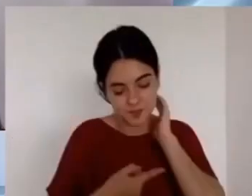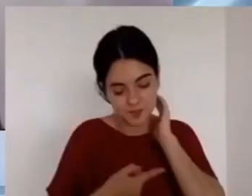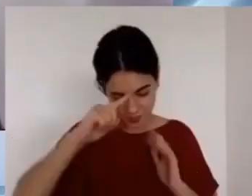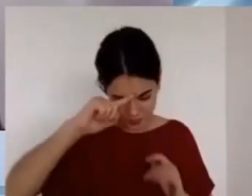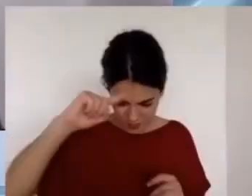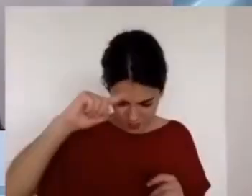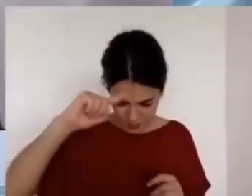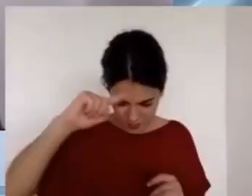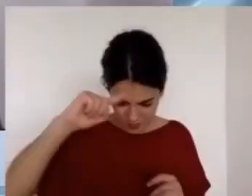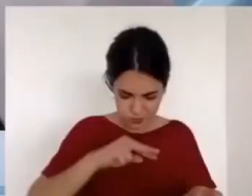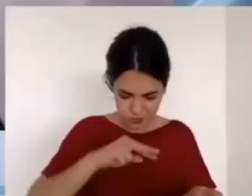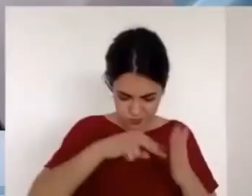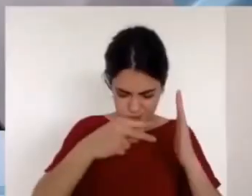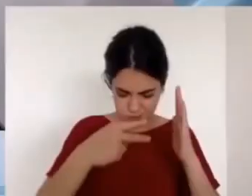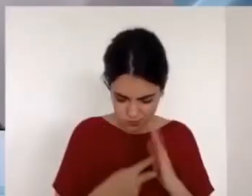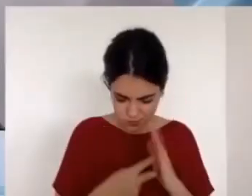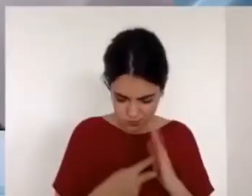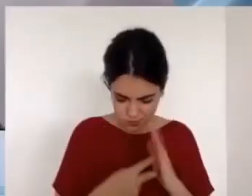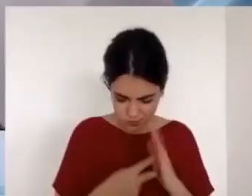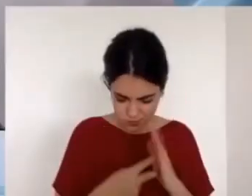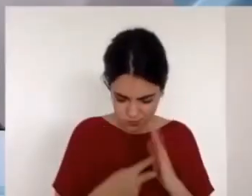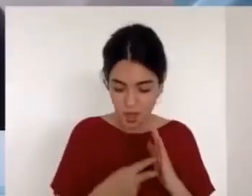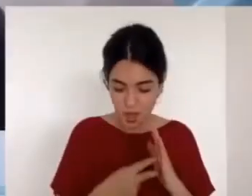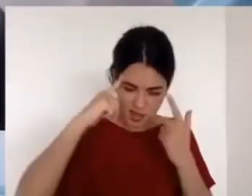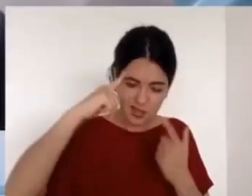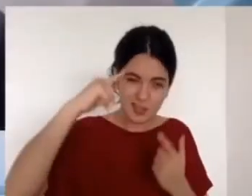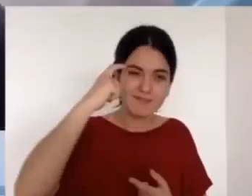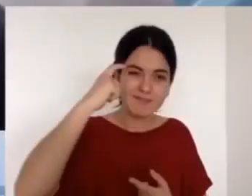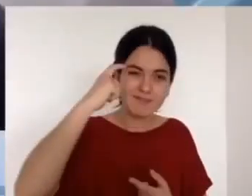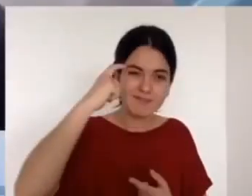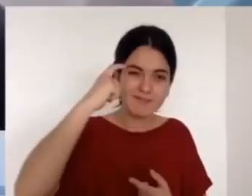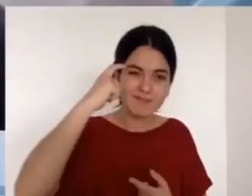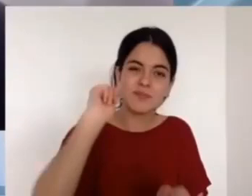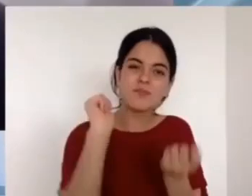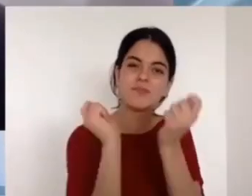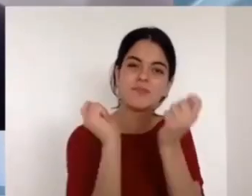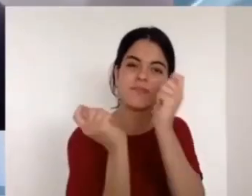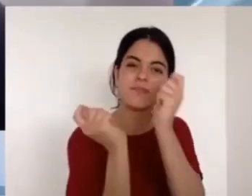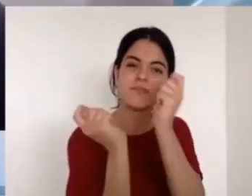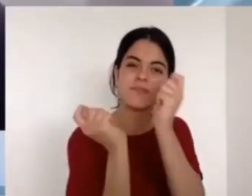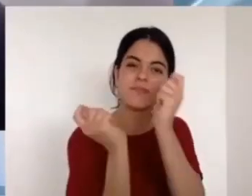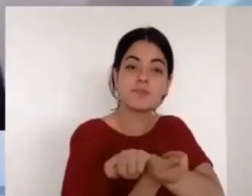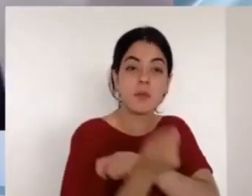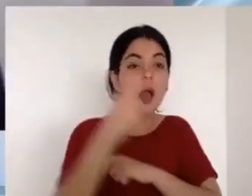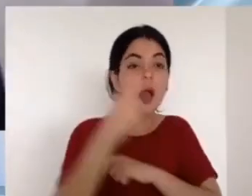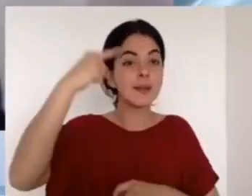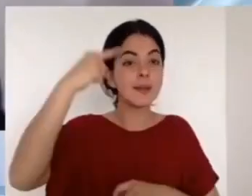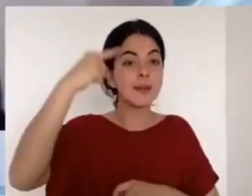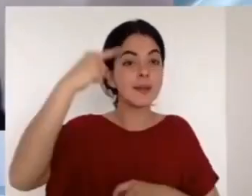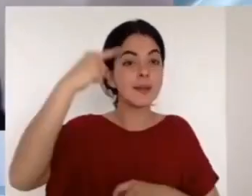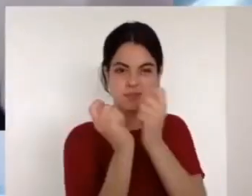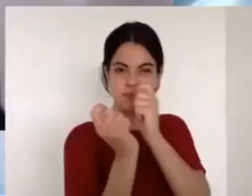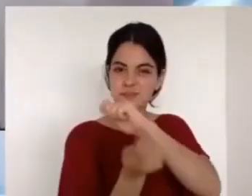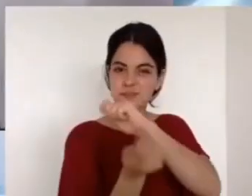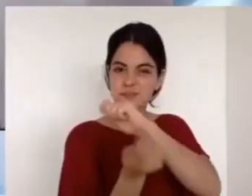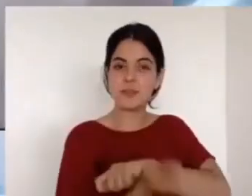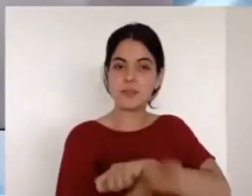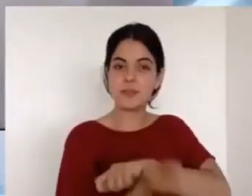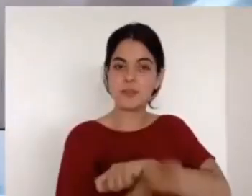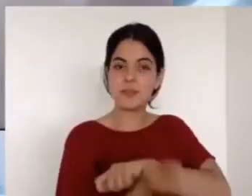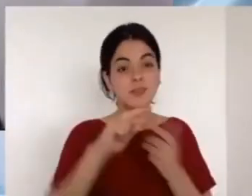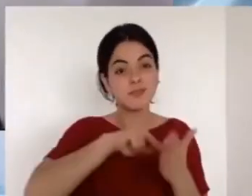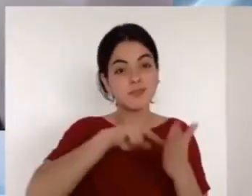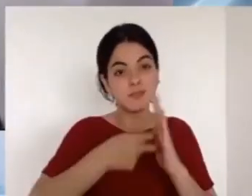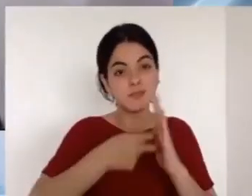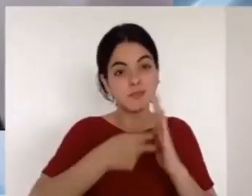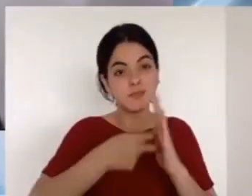uno pudiera decirle a alguien dime qué piensas y te diré quién eres los que piensan